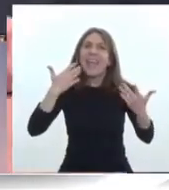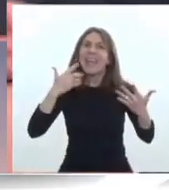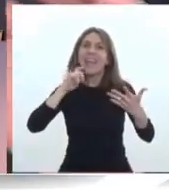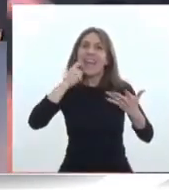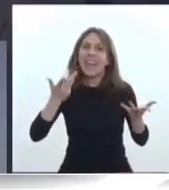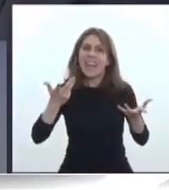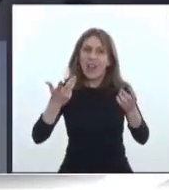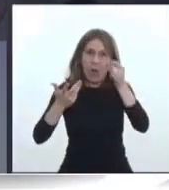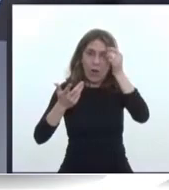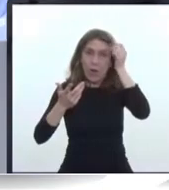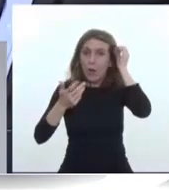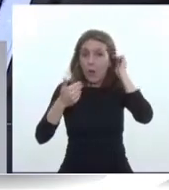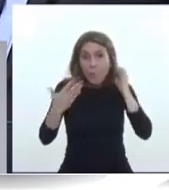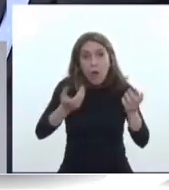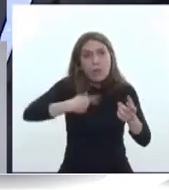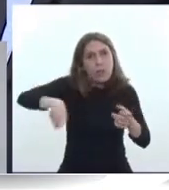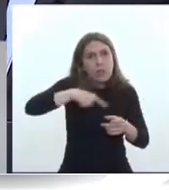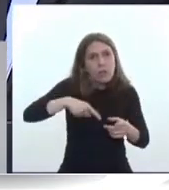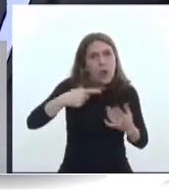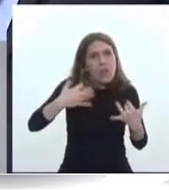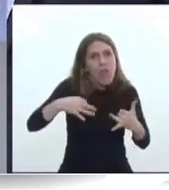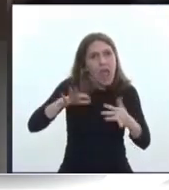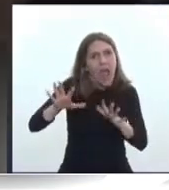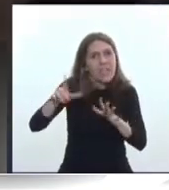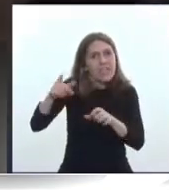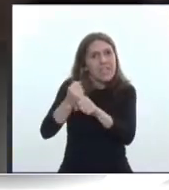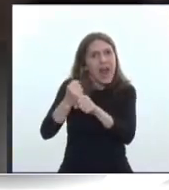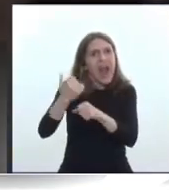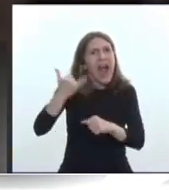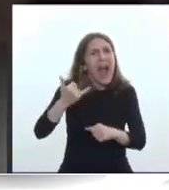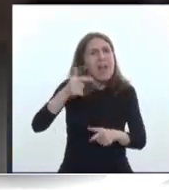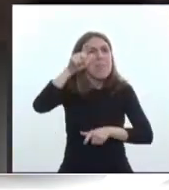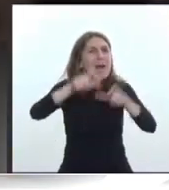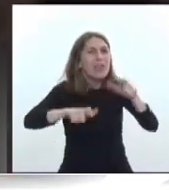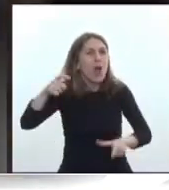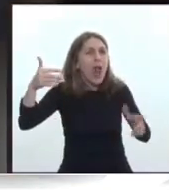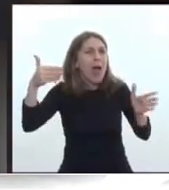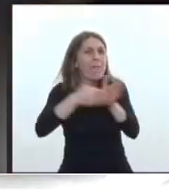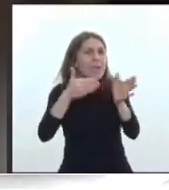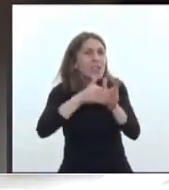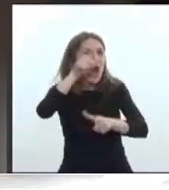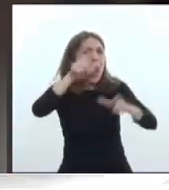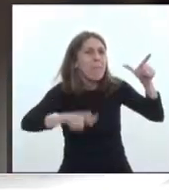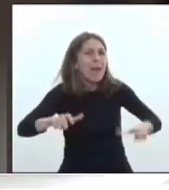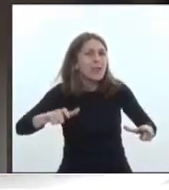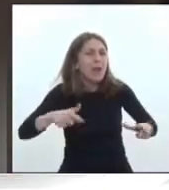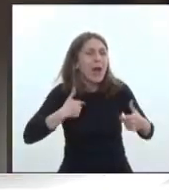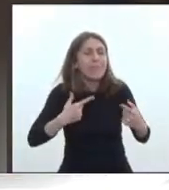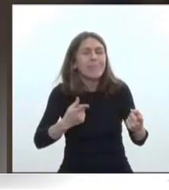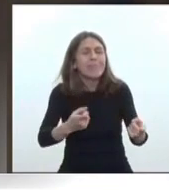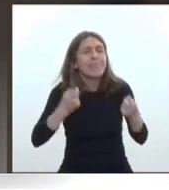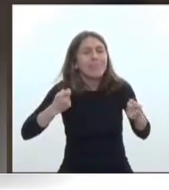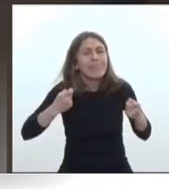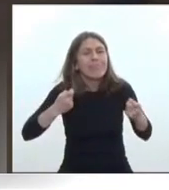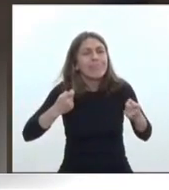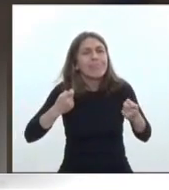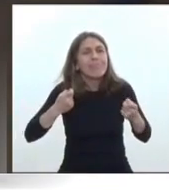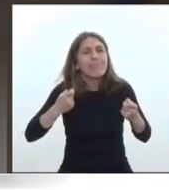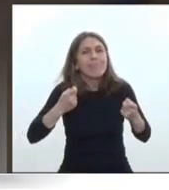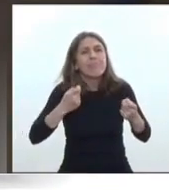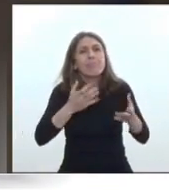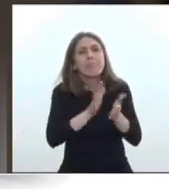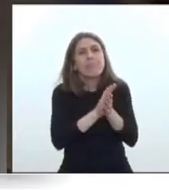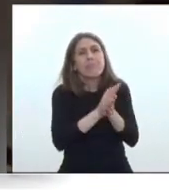Y es eso lo que tenemos que hacer, porque hay millones de argentinos que aún esperan un auxilio del Estado